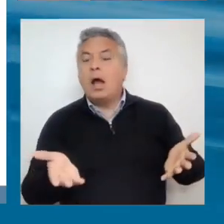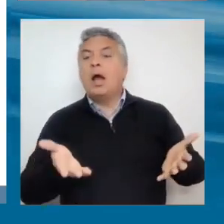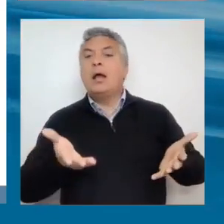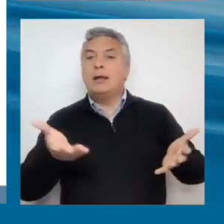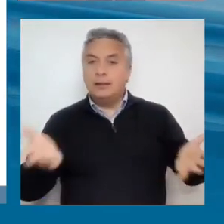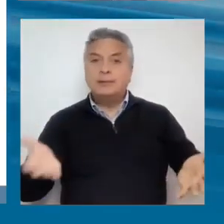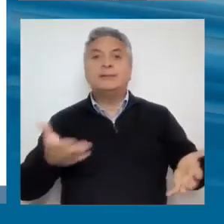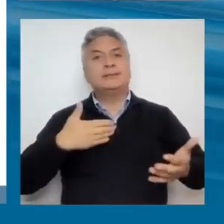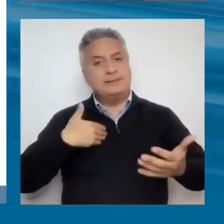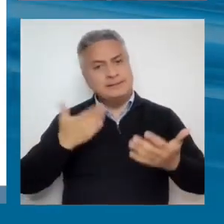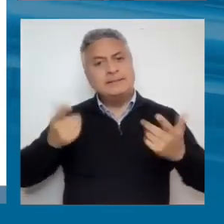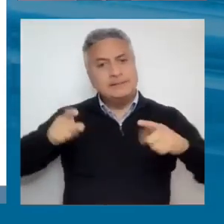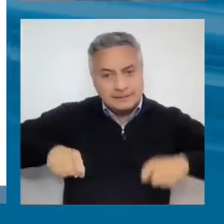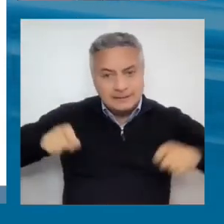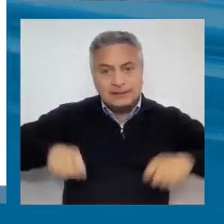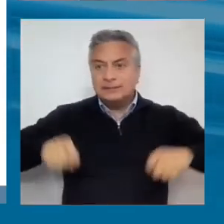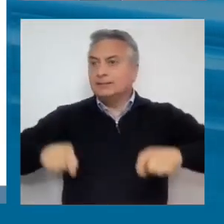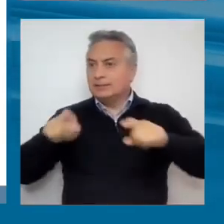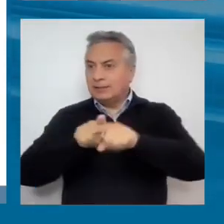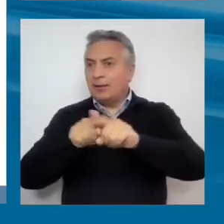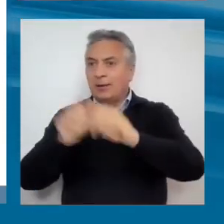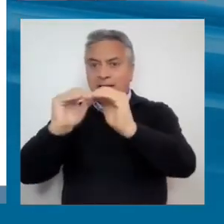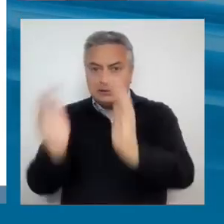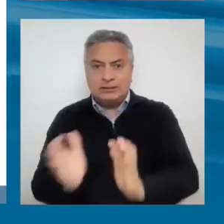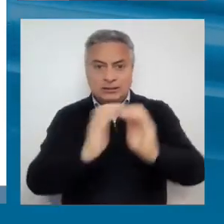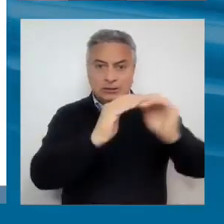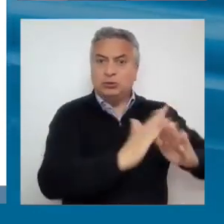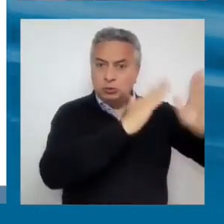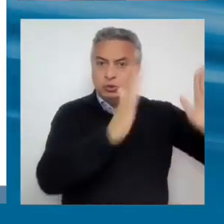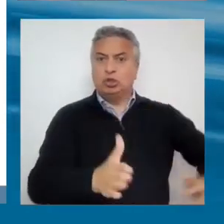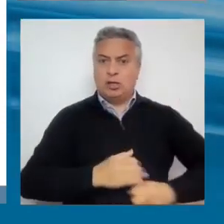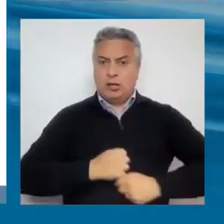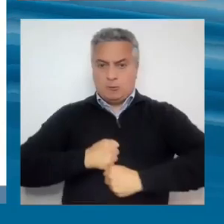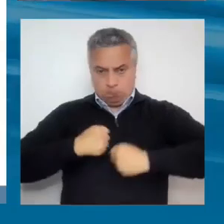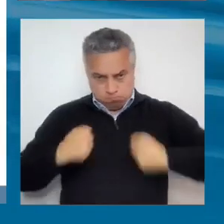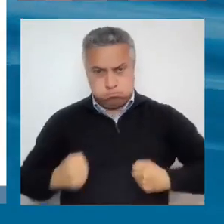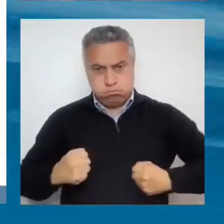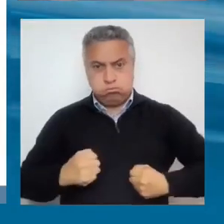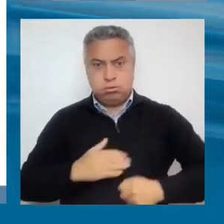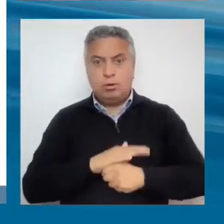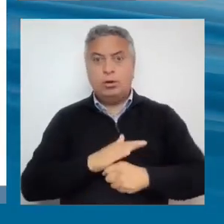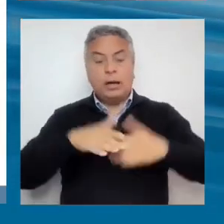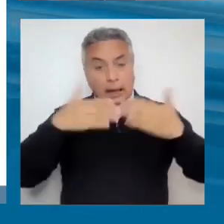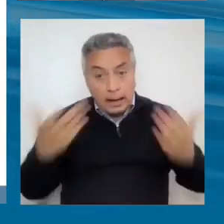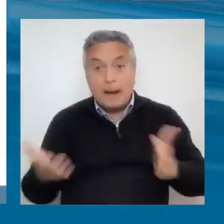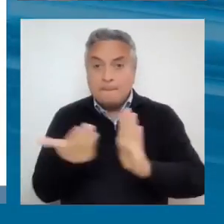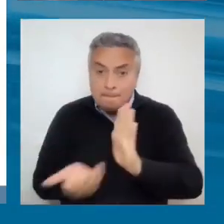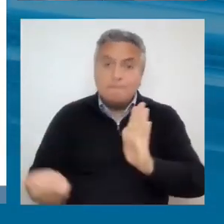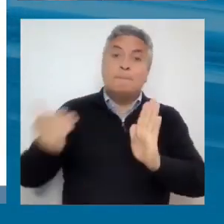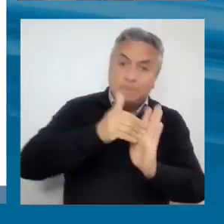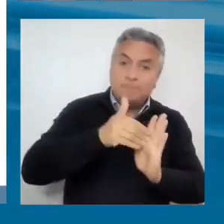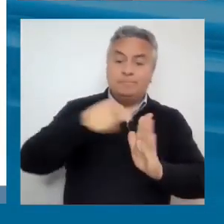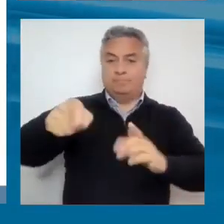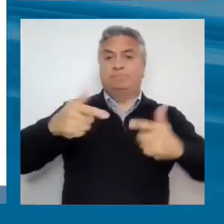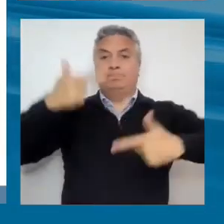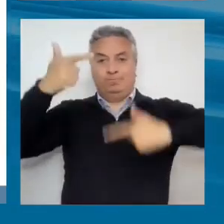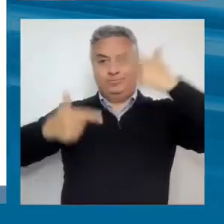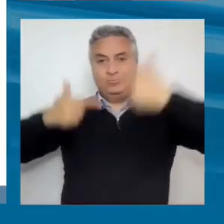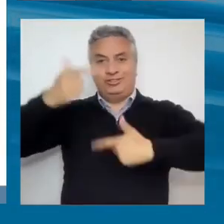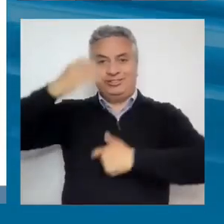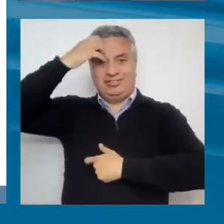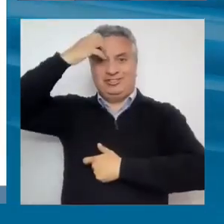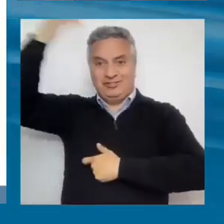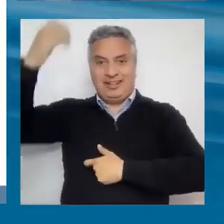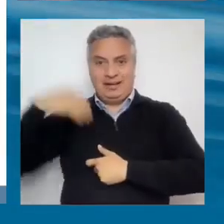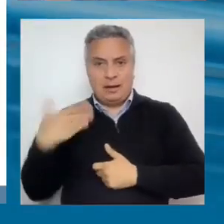sólidas para gestionar las transformaciones, pero, además, se requieren políticas de Estado. Porque muchas de estas, pensemos en educación,